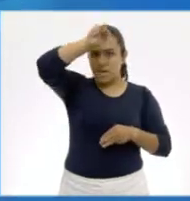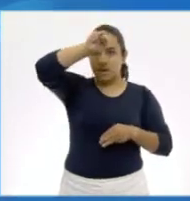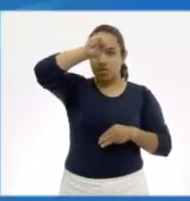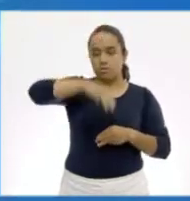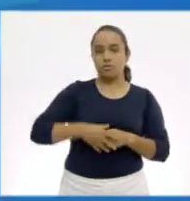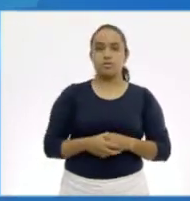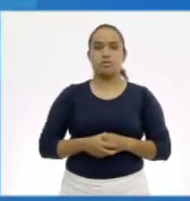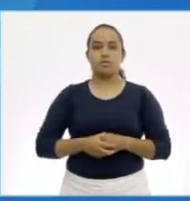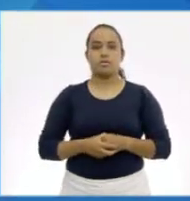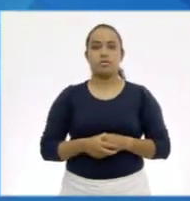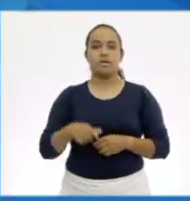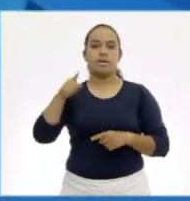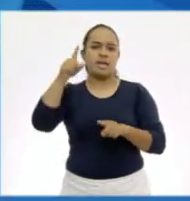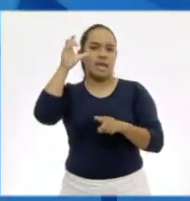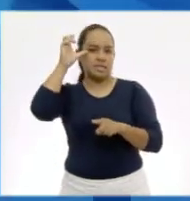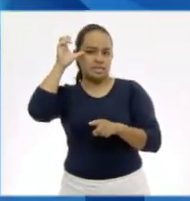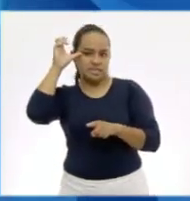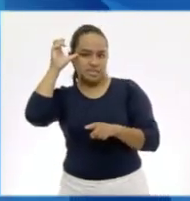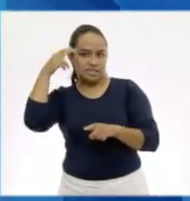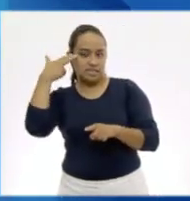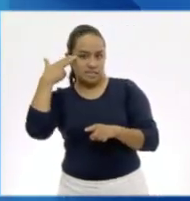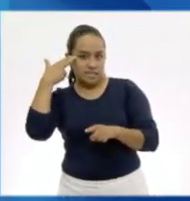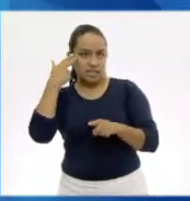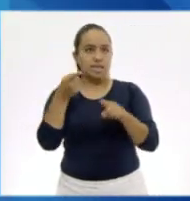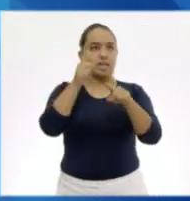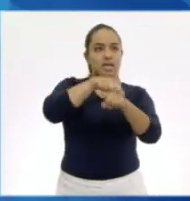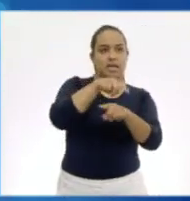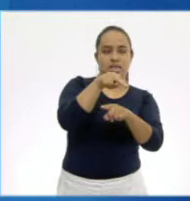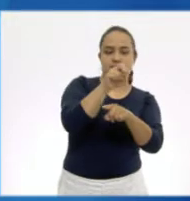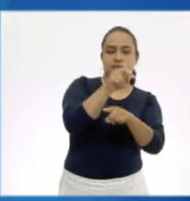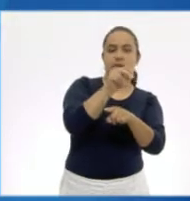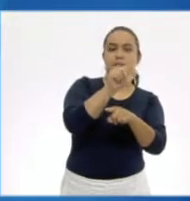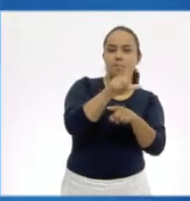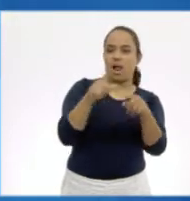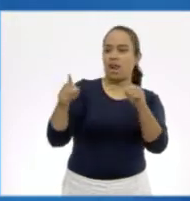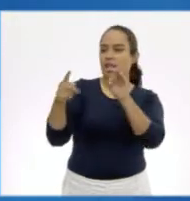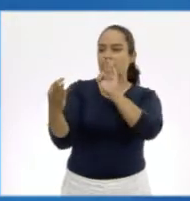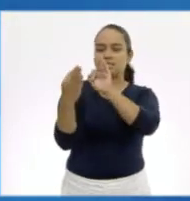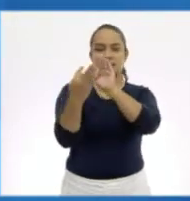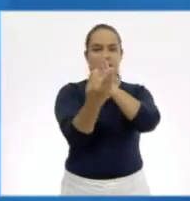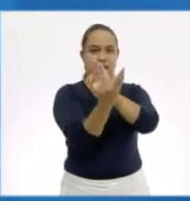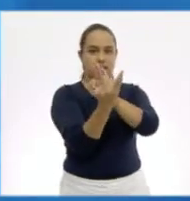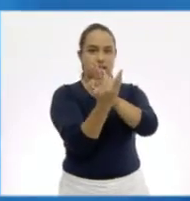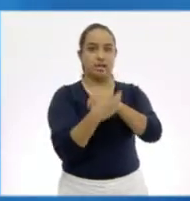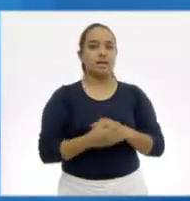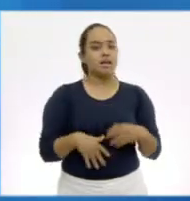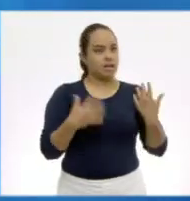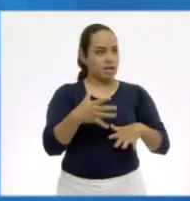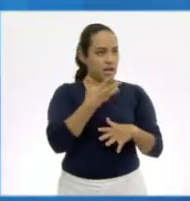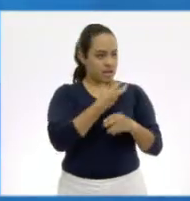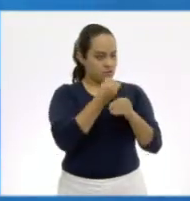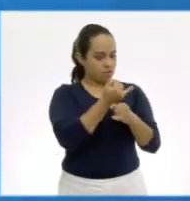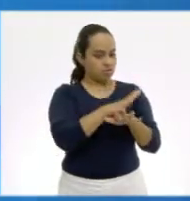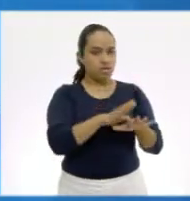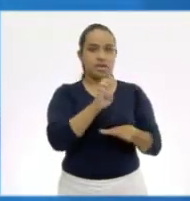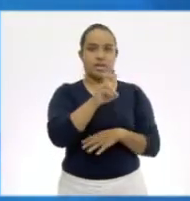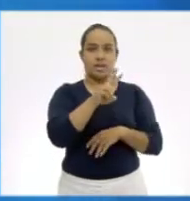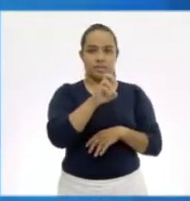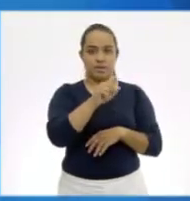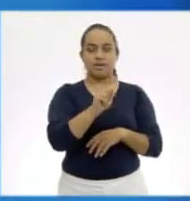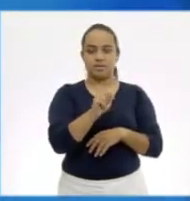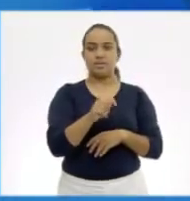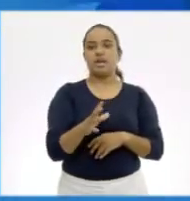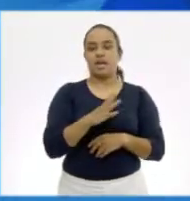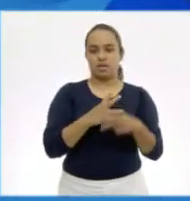Y está entre China y Nepal. Ah, ya tenemos mucha información sobre el Everest. Tenemos ya dos informaciones.